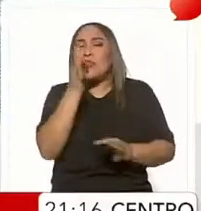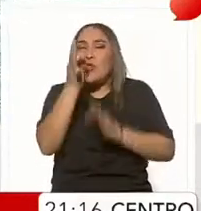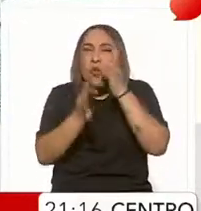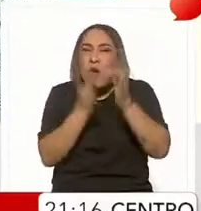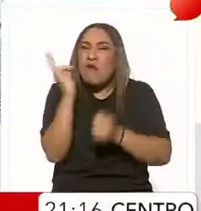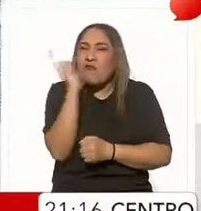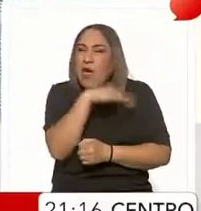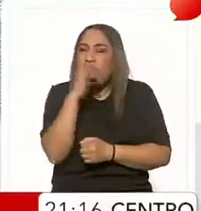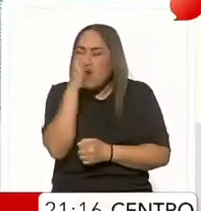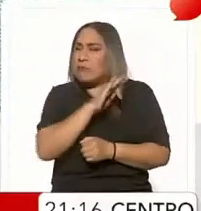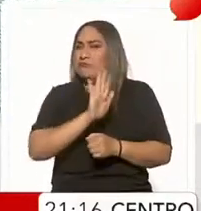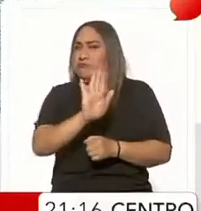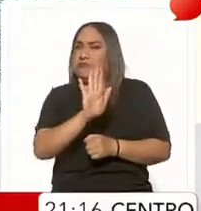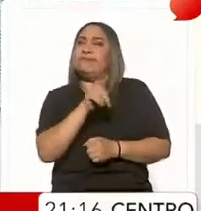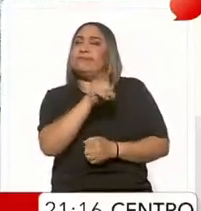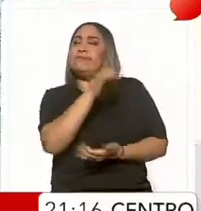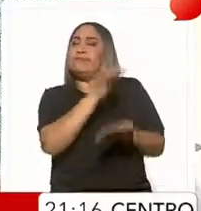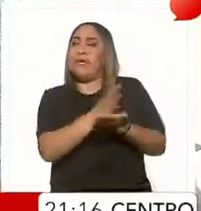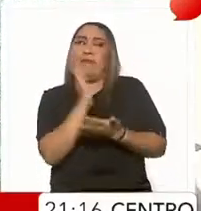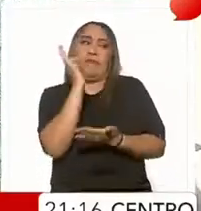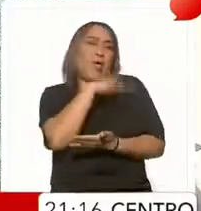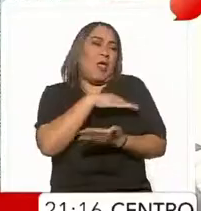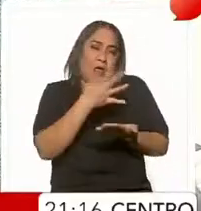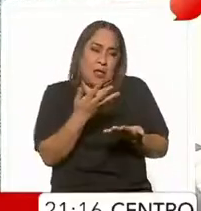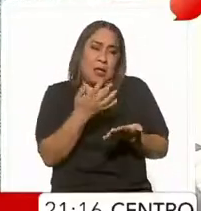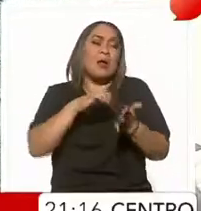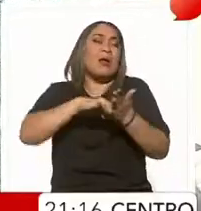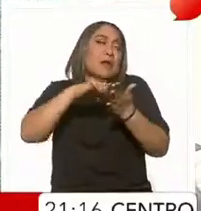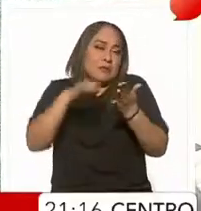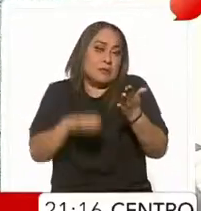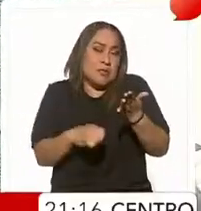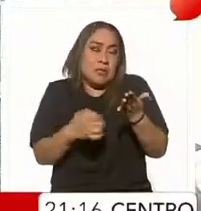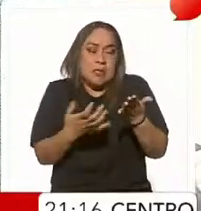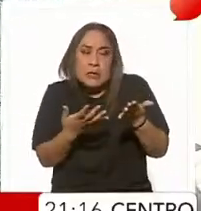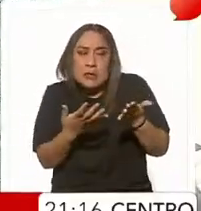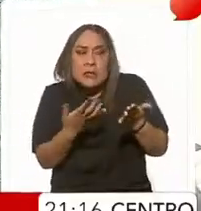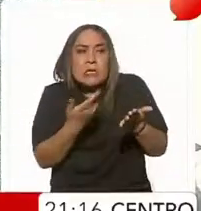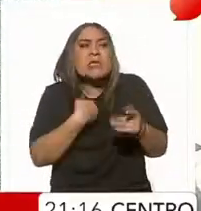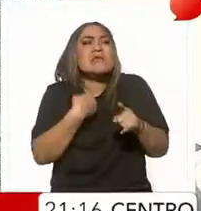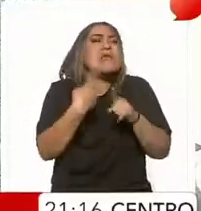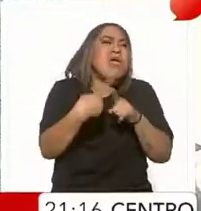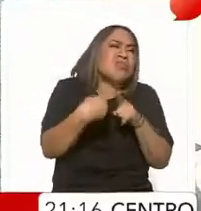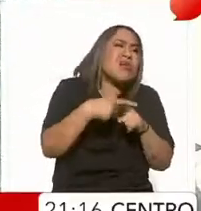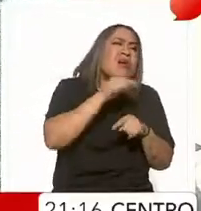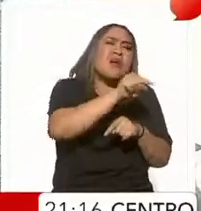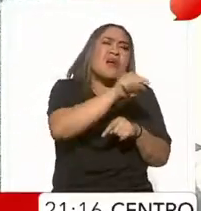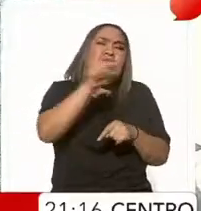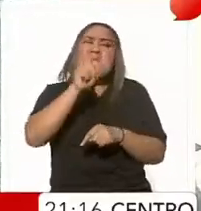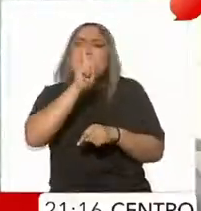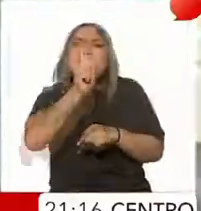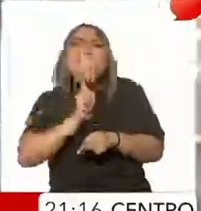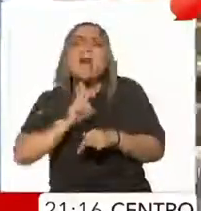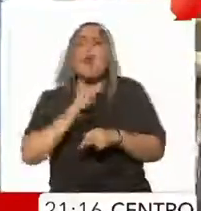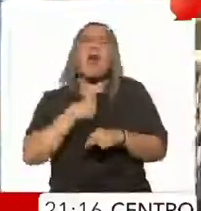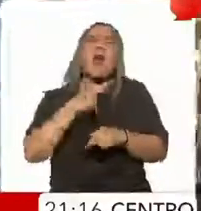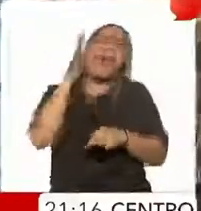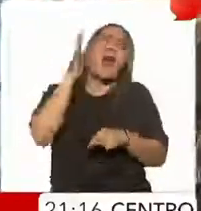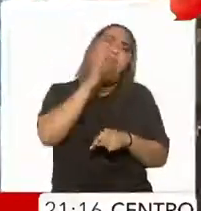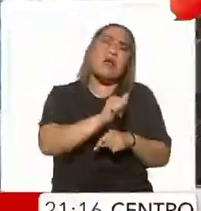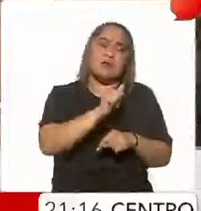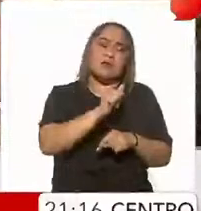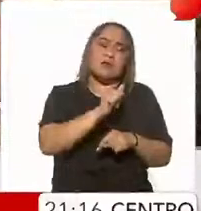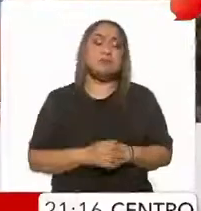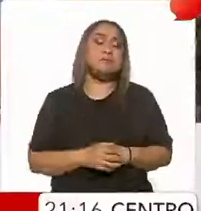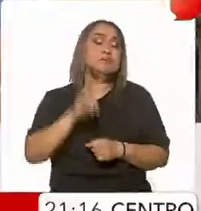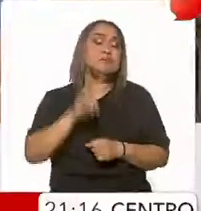falsas, pues saber que es falso, olvidarme de eso, saber quién dice las mentiras y ya no seguirlo. Para mí